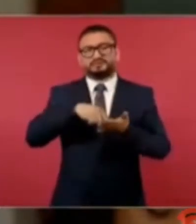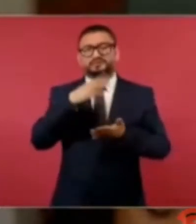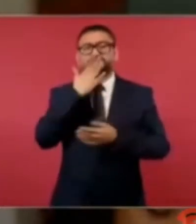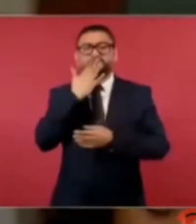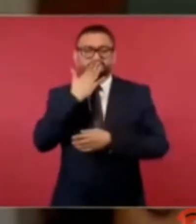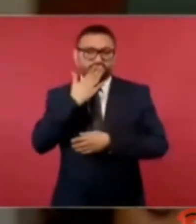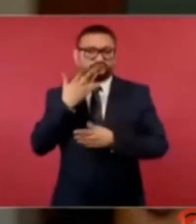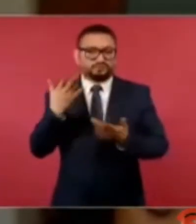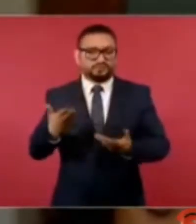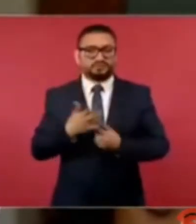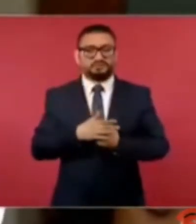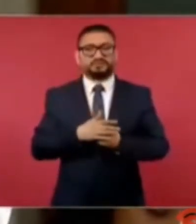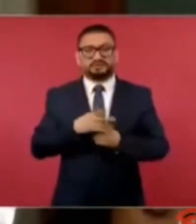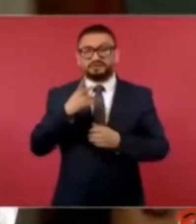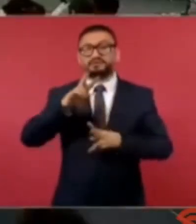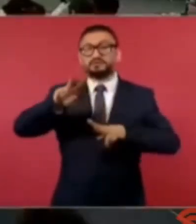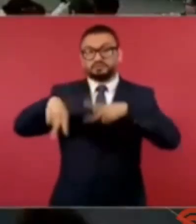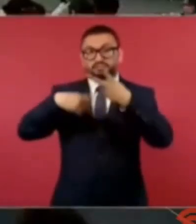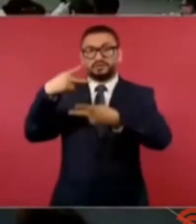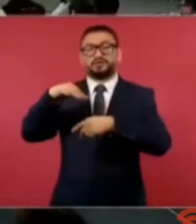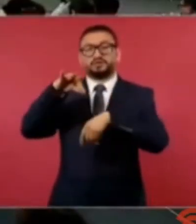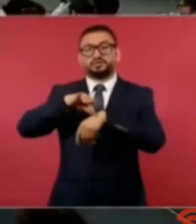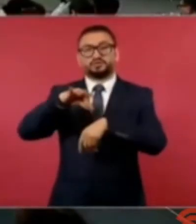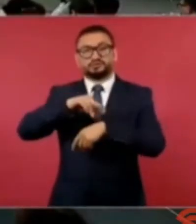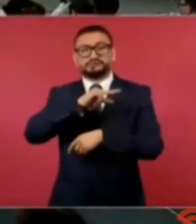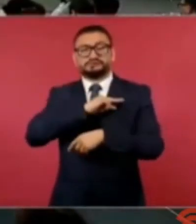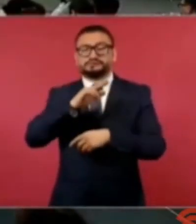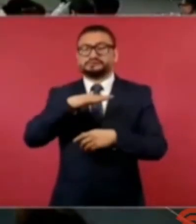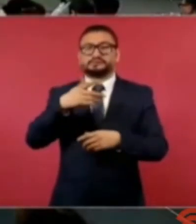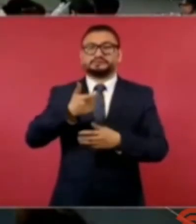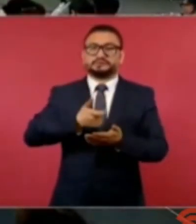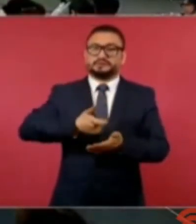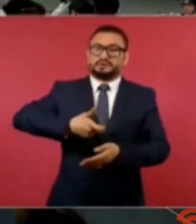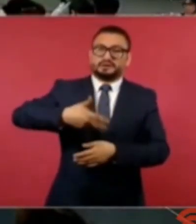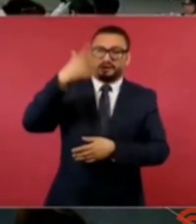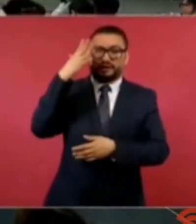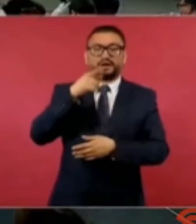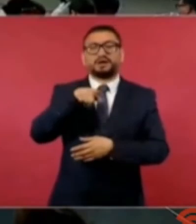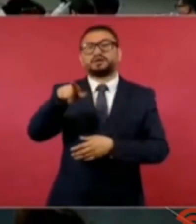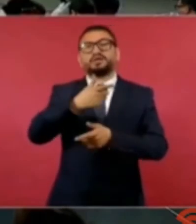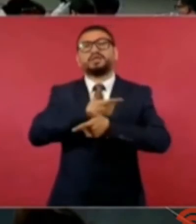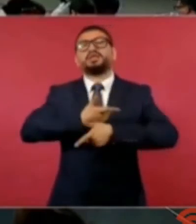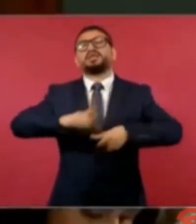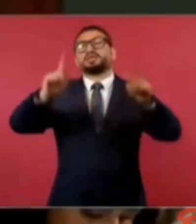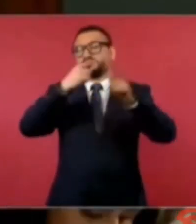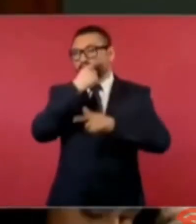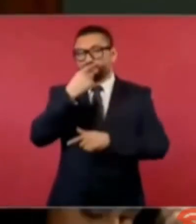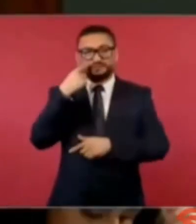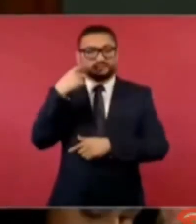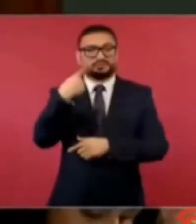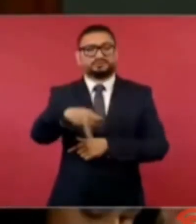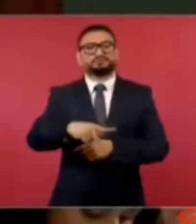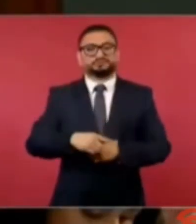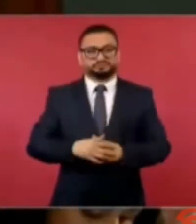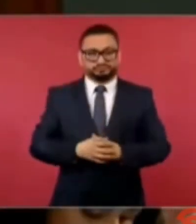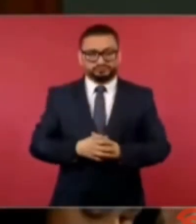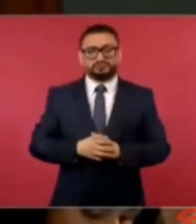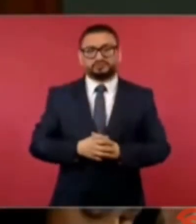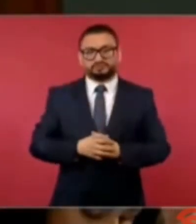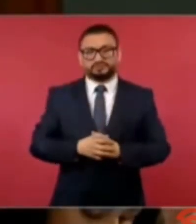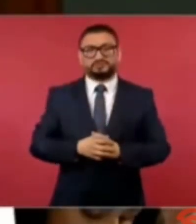va a estas clínicas que le cobran lo que les da su regalada gana, presidente.